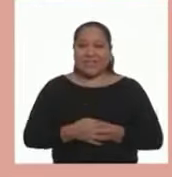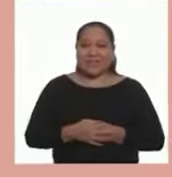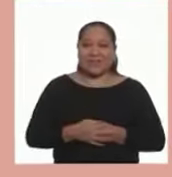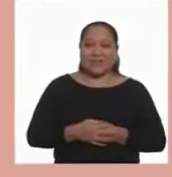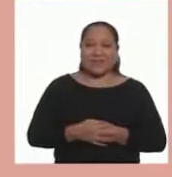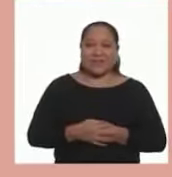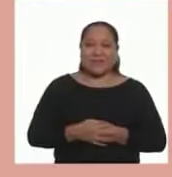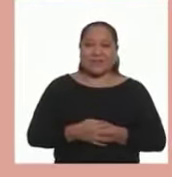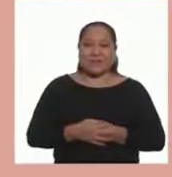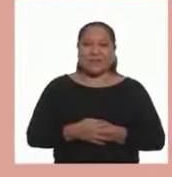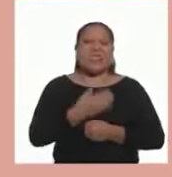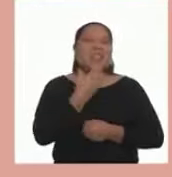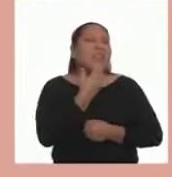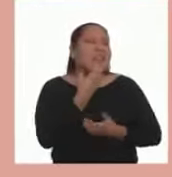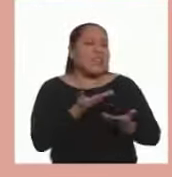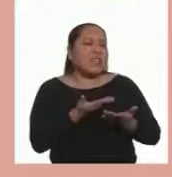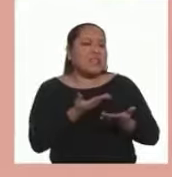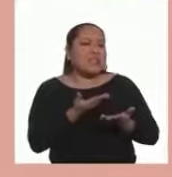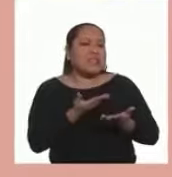Les Y